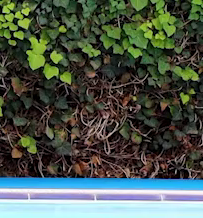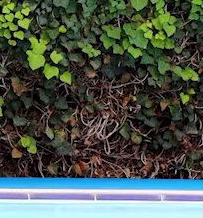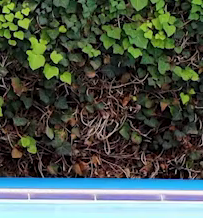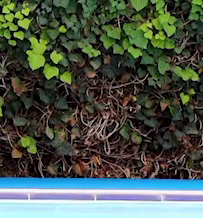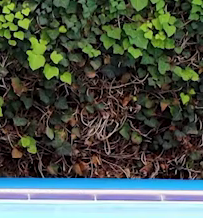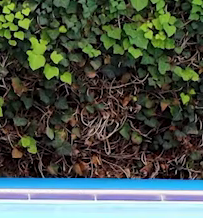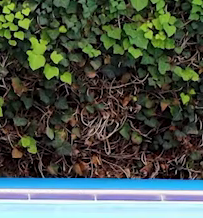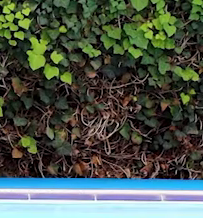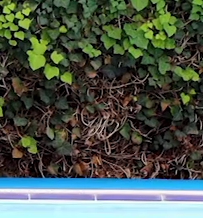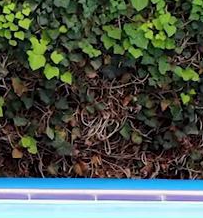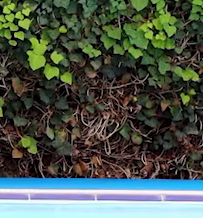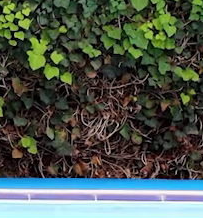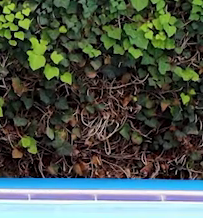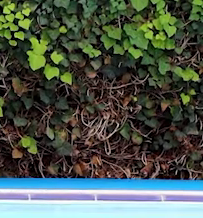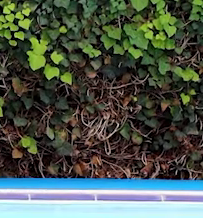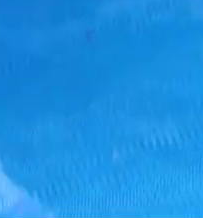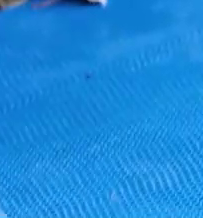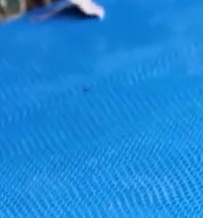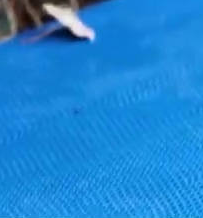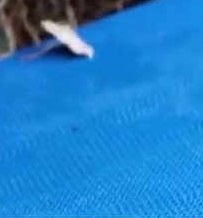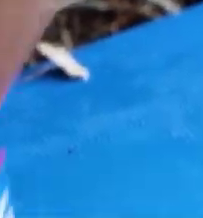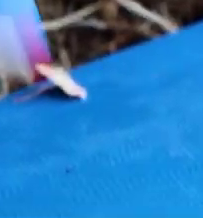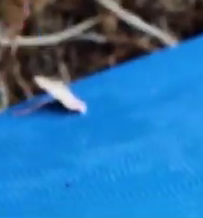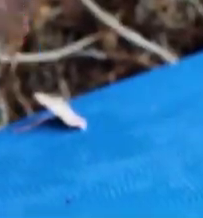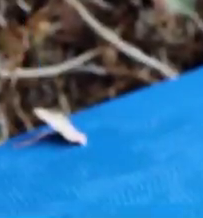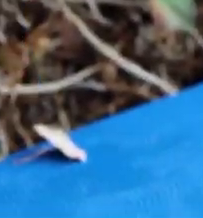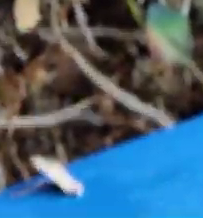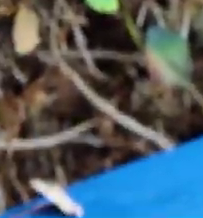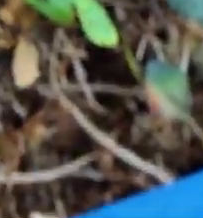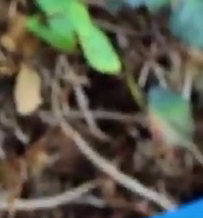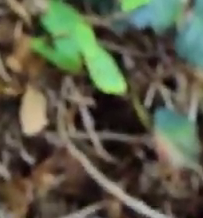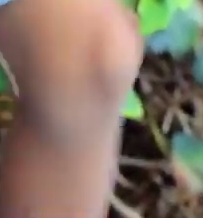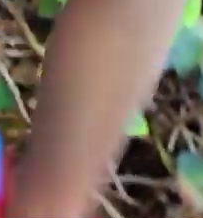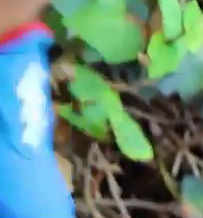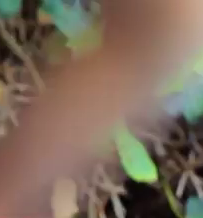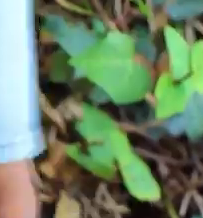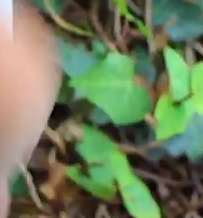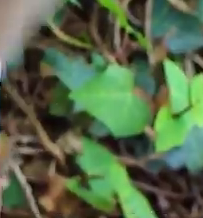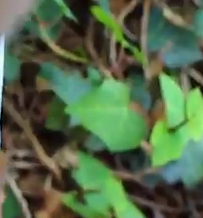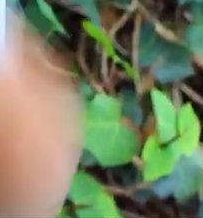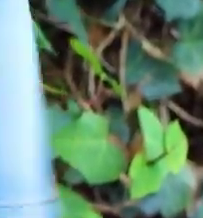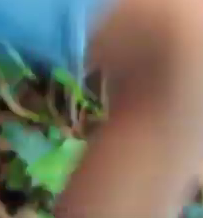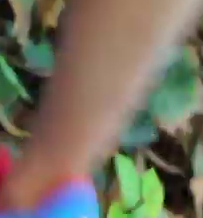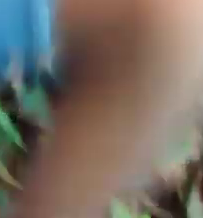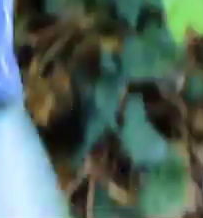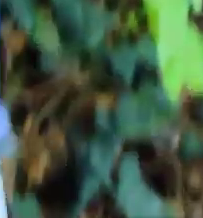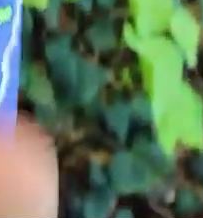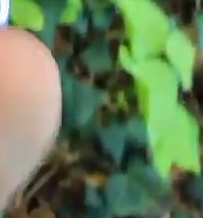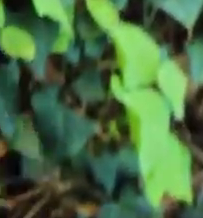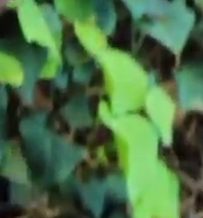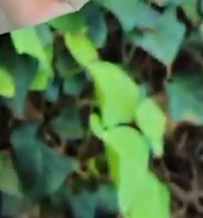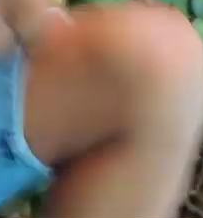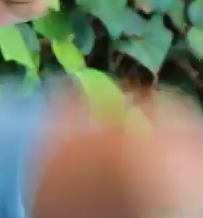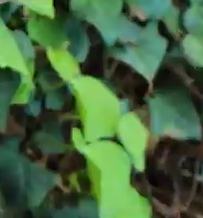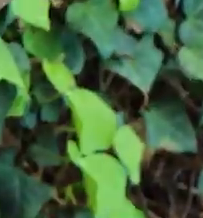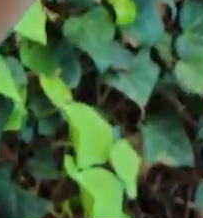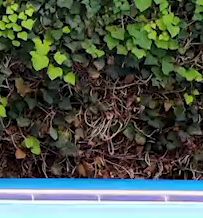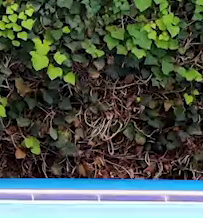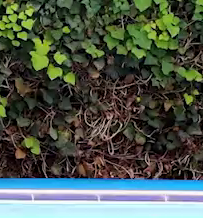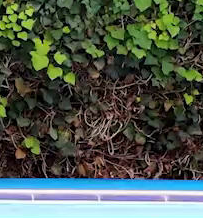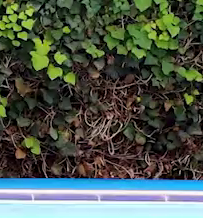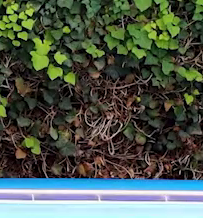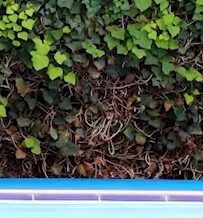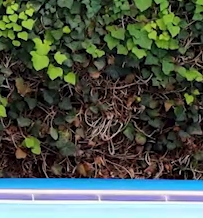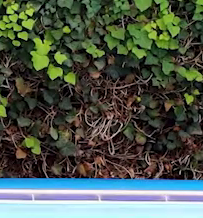Controlen su movimiento. Muy bien. Respira. Arriba, rodillas. Arriba.